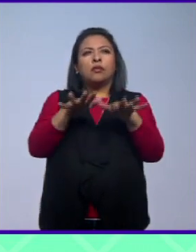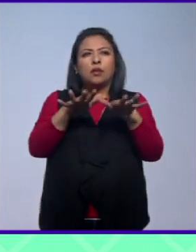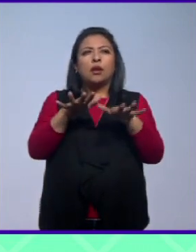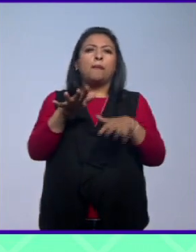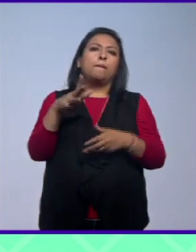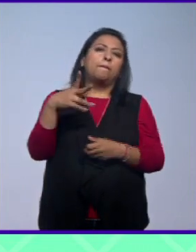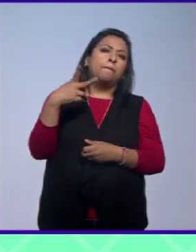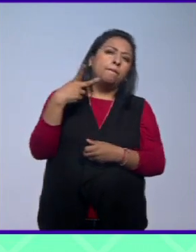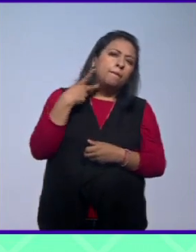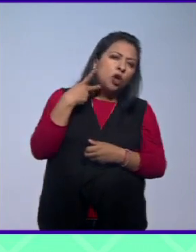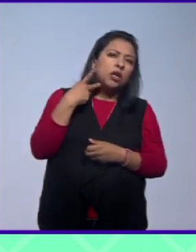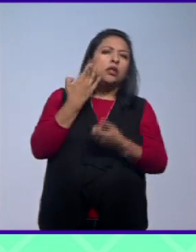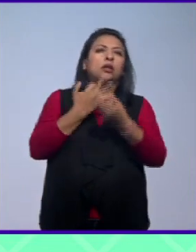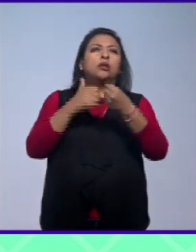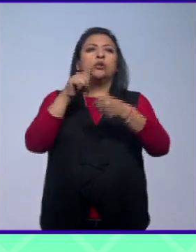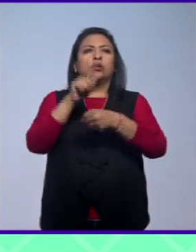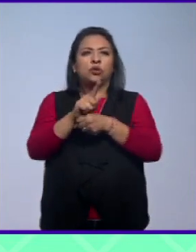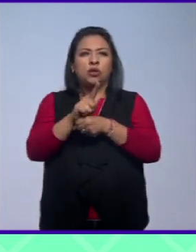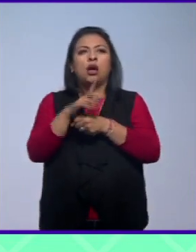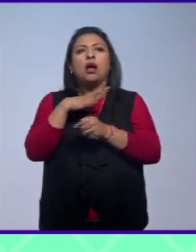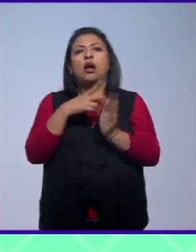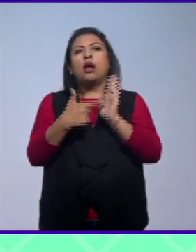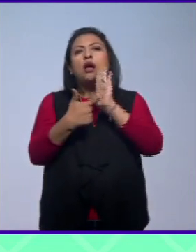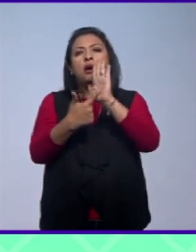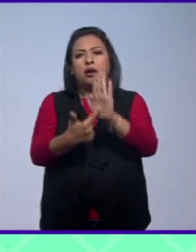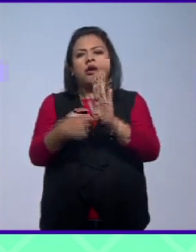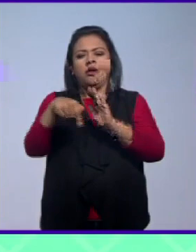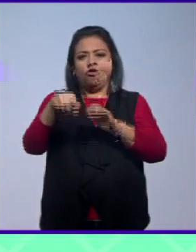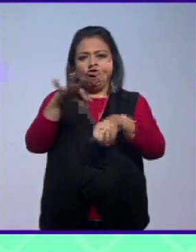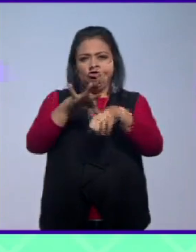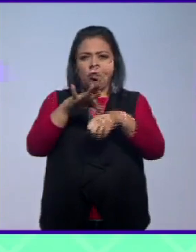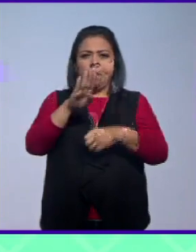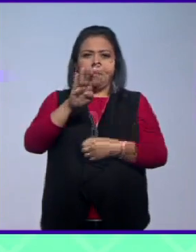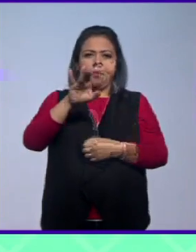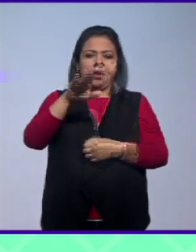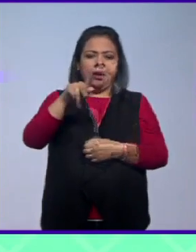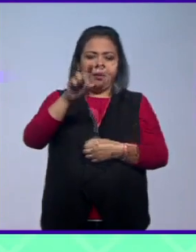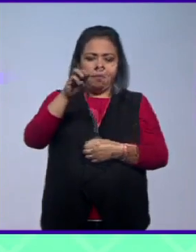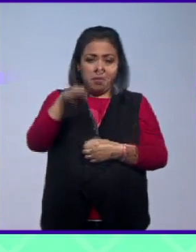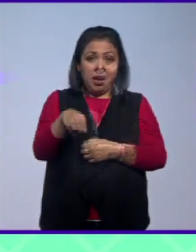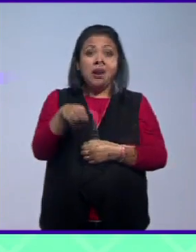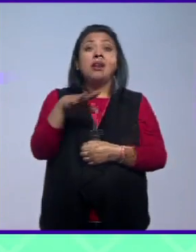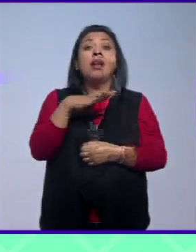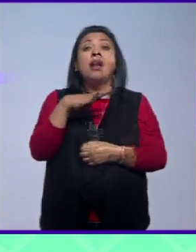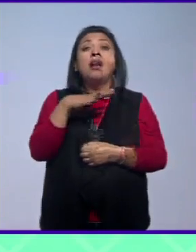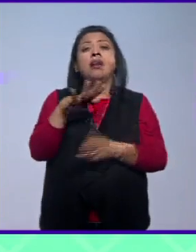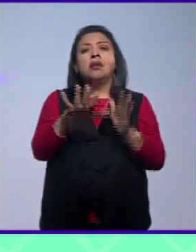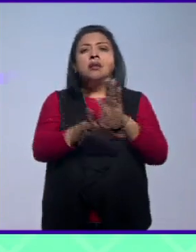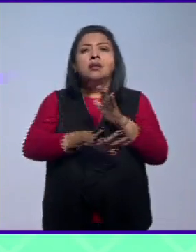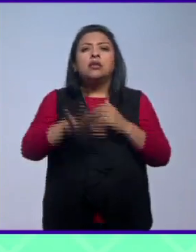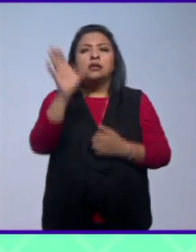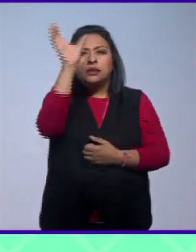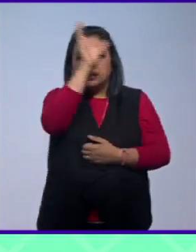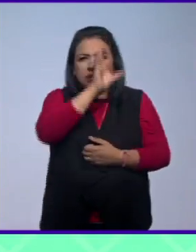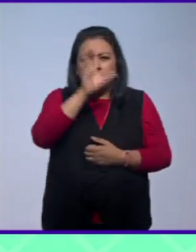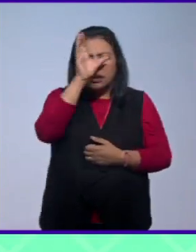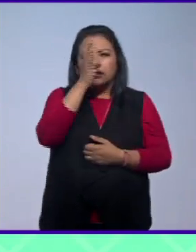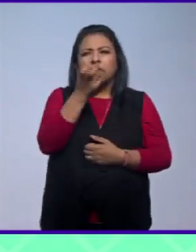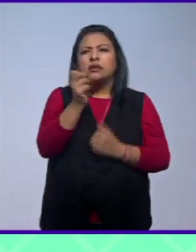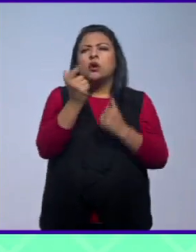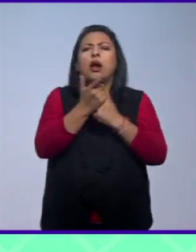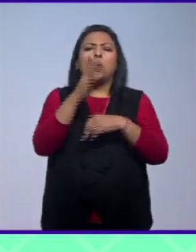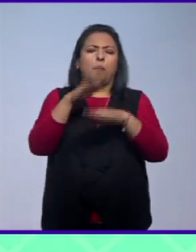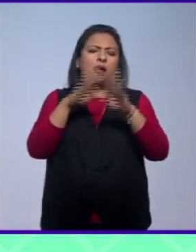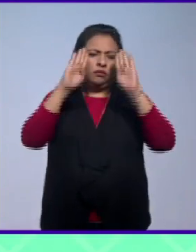mientras los shows que he hecho aquí ha sido, ya sabes, y ha sido un político comentario en esos shows, también,